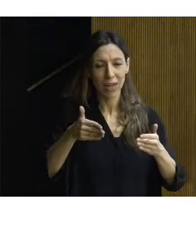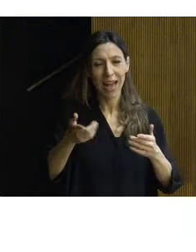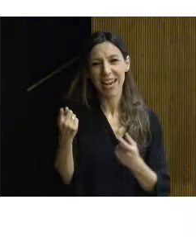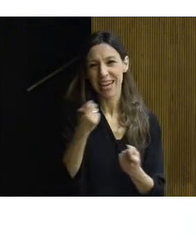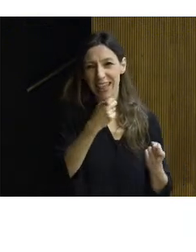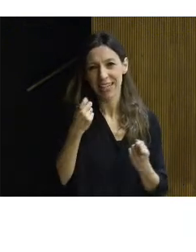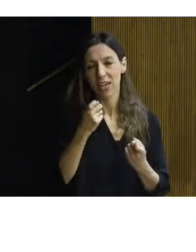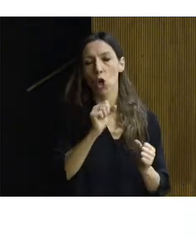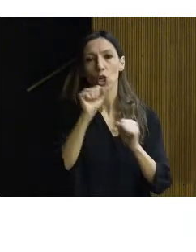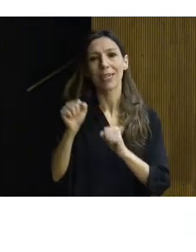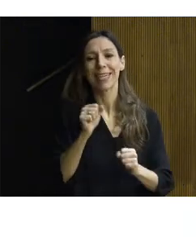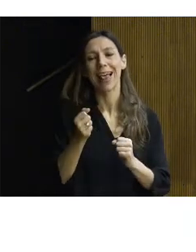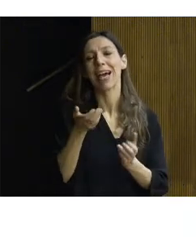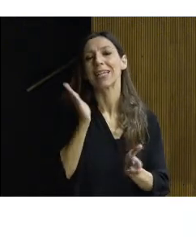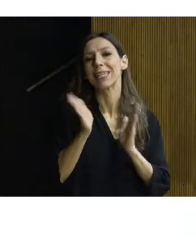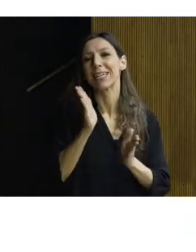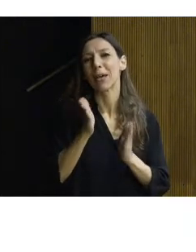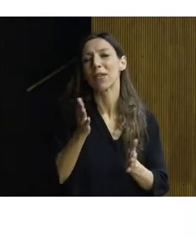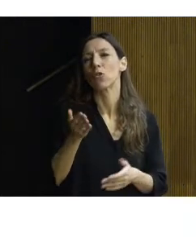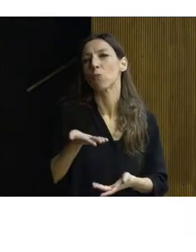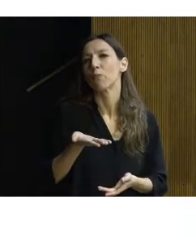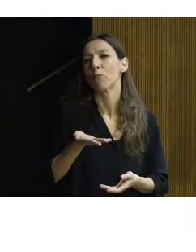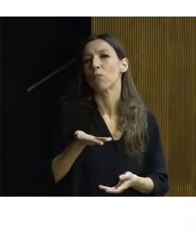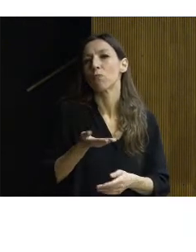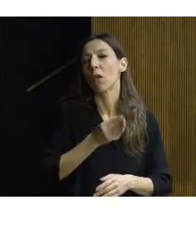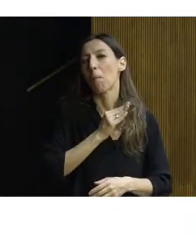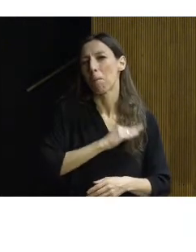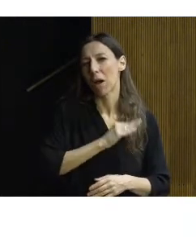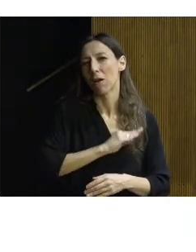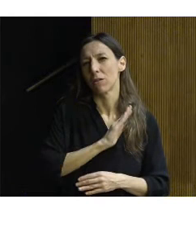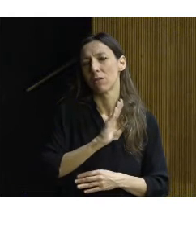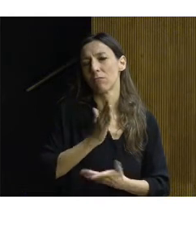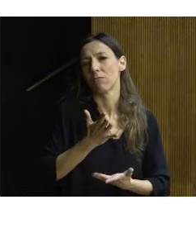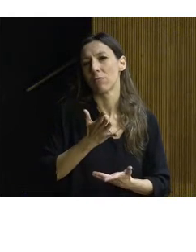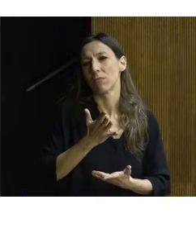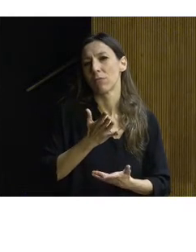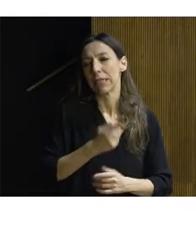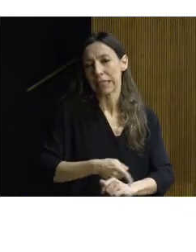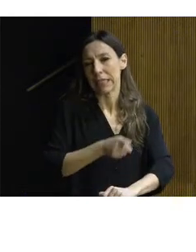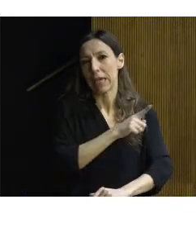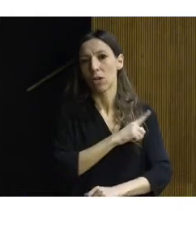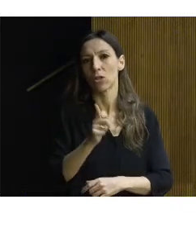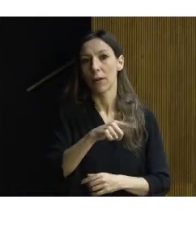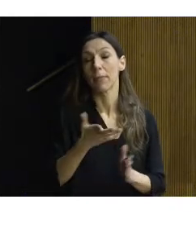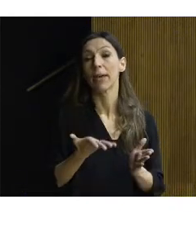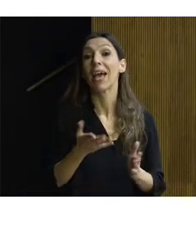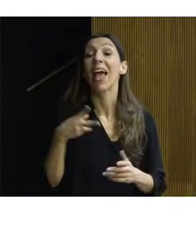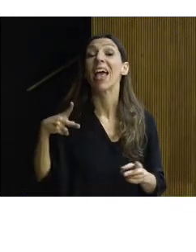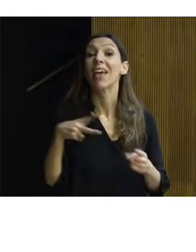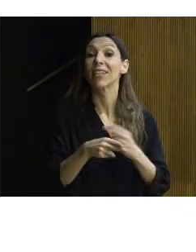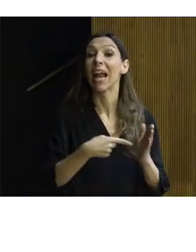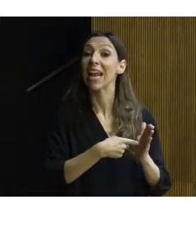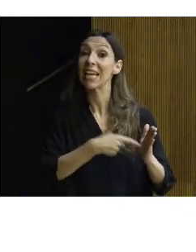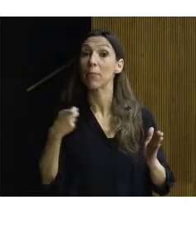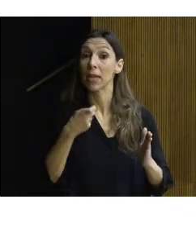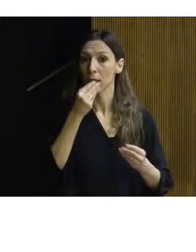tratamientos demasiado intervencionistas que puedan agredir la integridad del bien y evitar la eliminación de partes históricas que puedan producir la